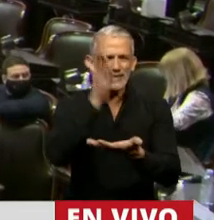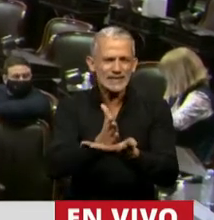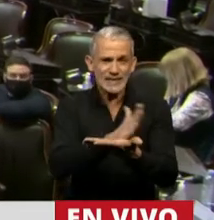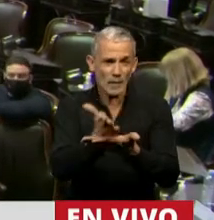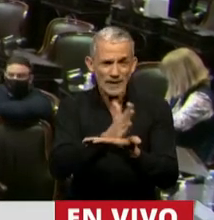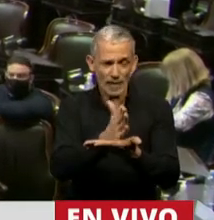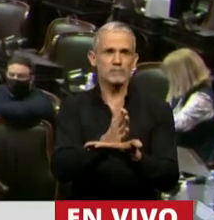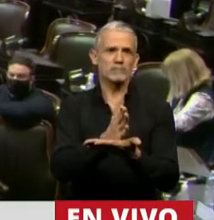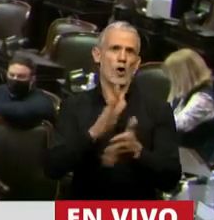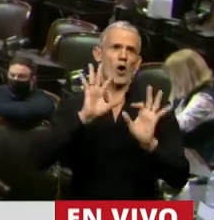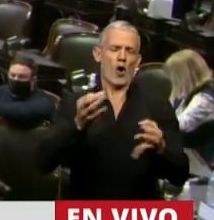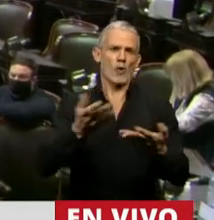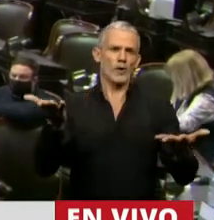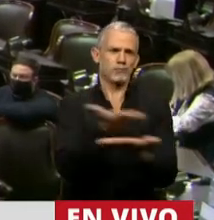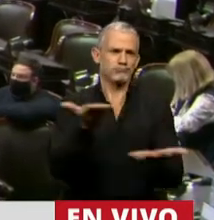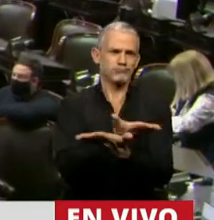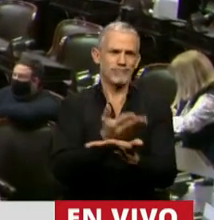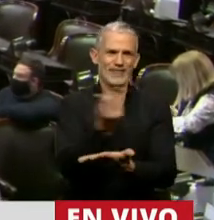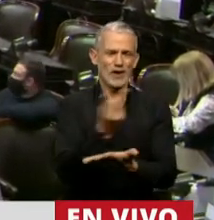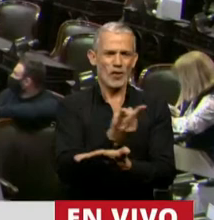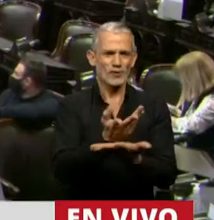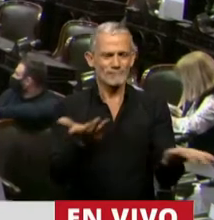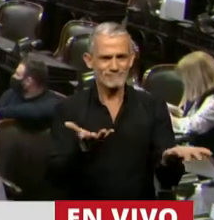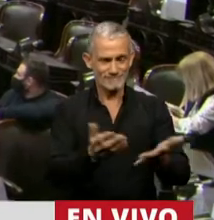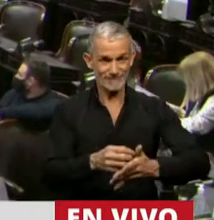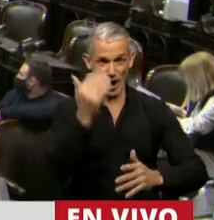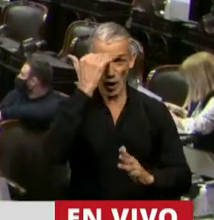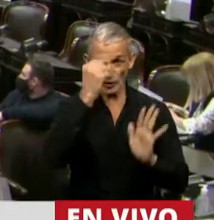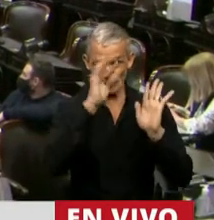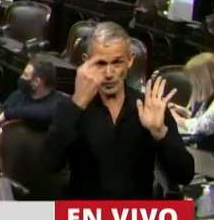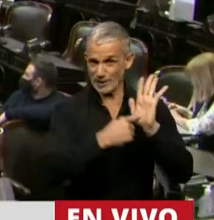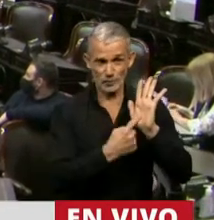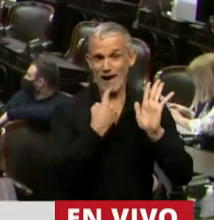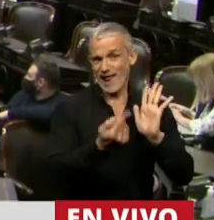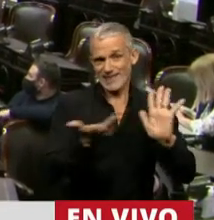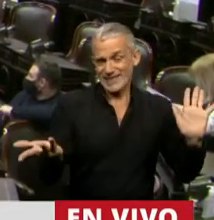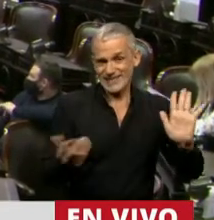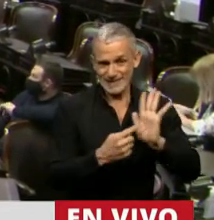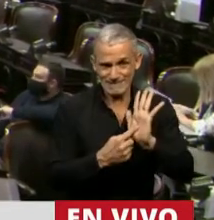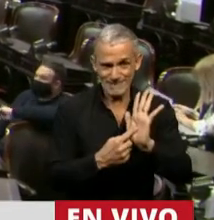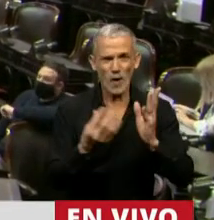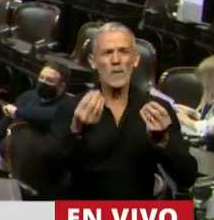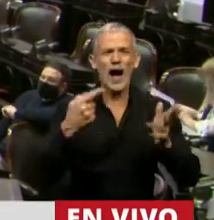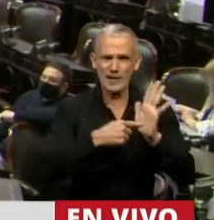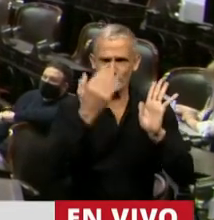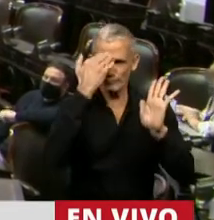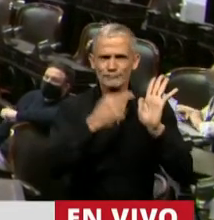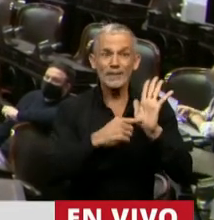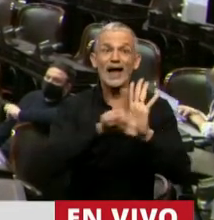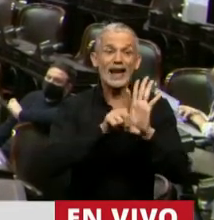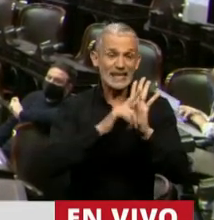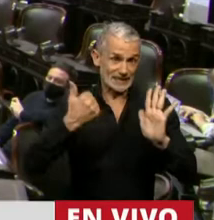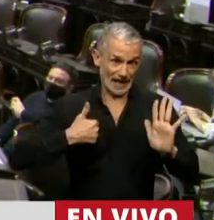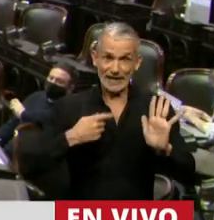obvio que hay que compartirlos porque así lo dispone la Constitución Nacional, porque así lo disponen nuestras